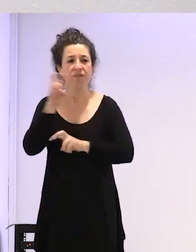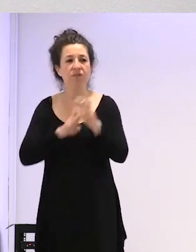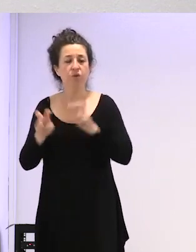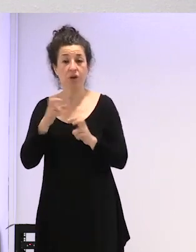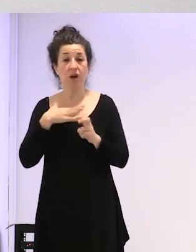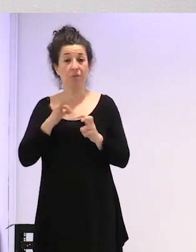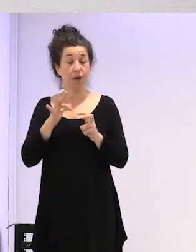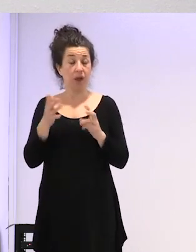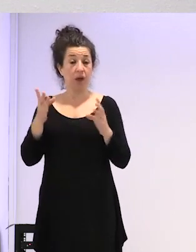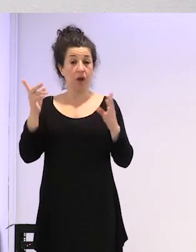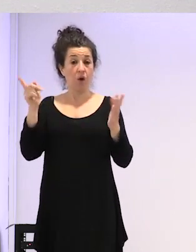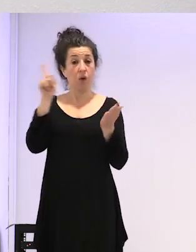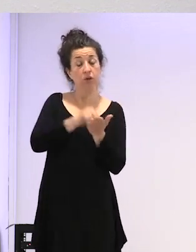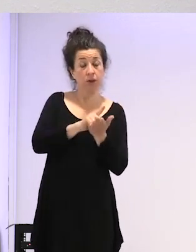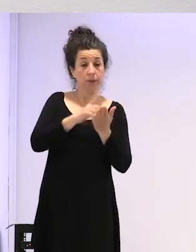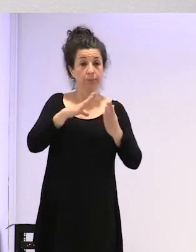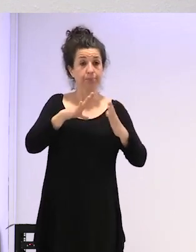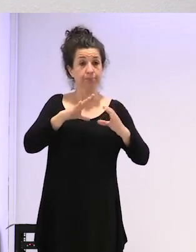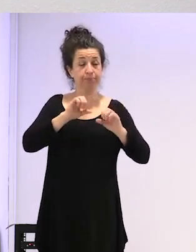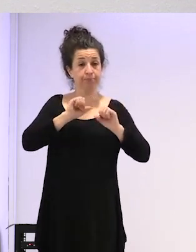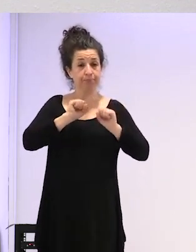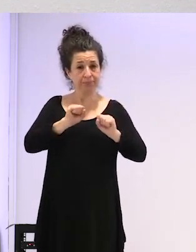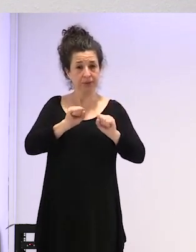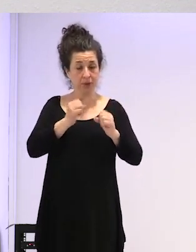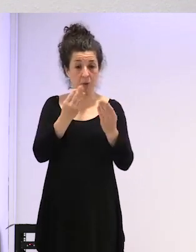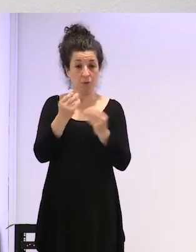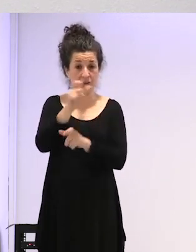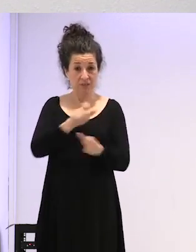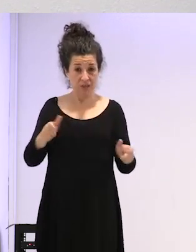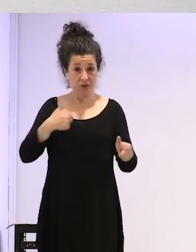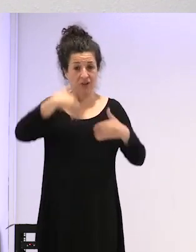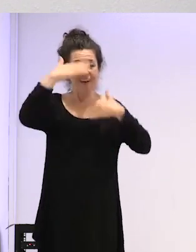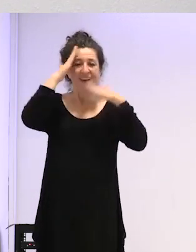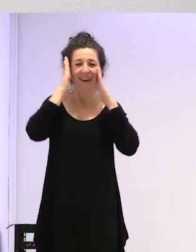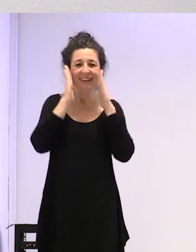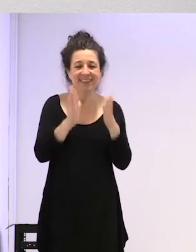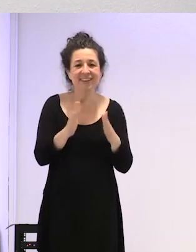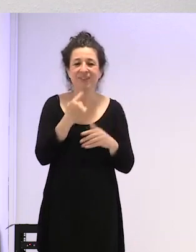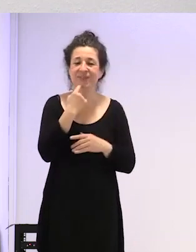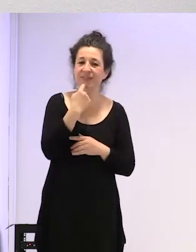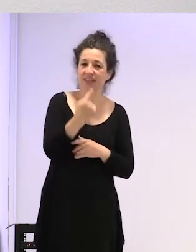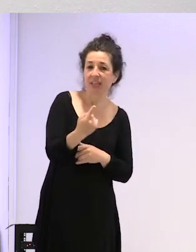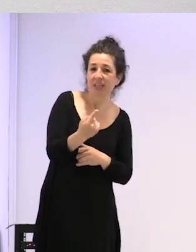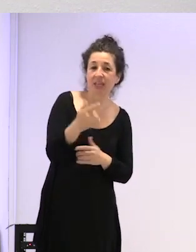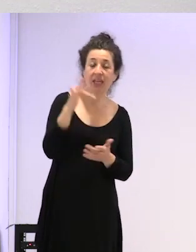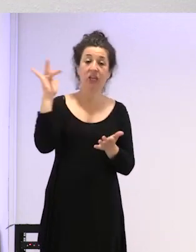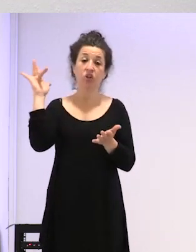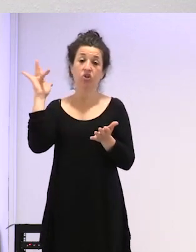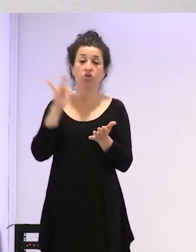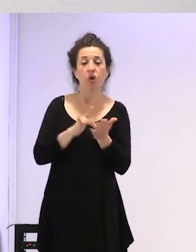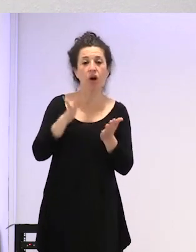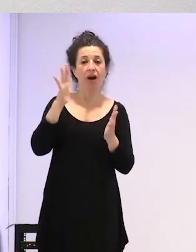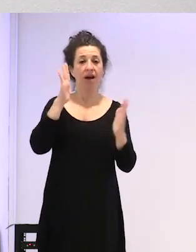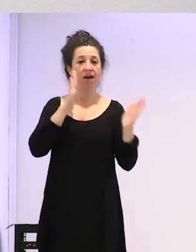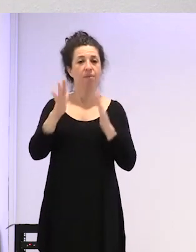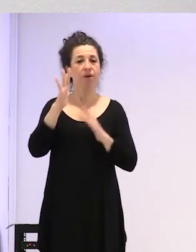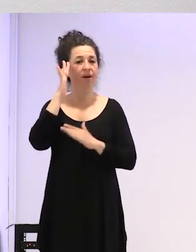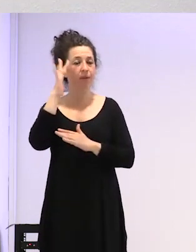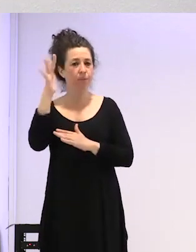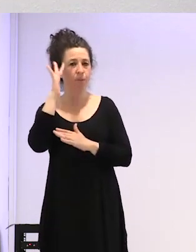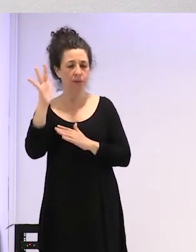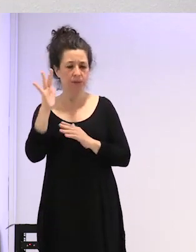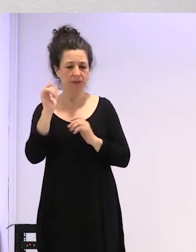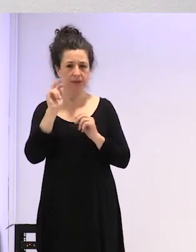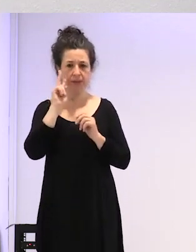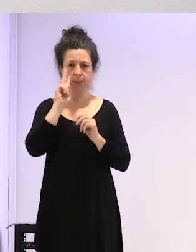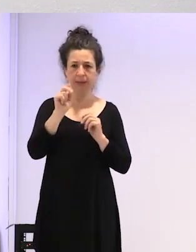vez, ¿no?, muchas de las personas que yo he atendido pues te dicen que vuelva a llegar a la pubertad de ver eso, empezaron a